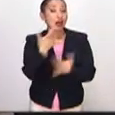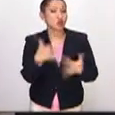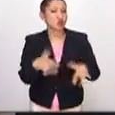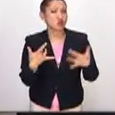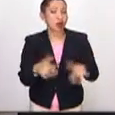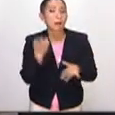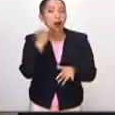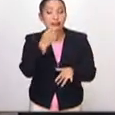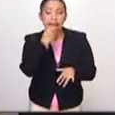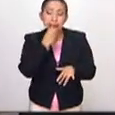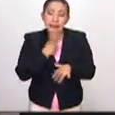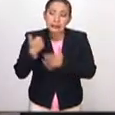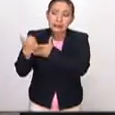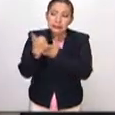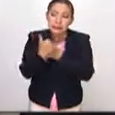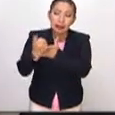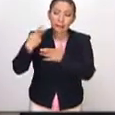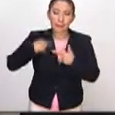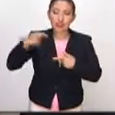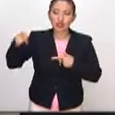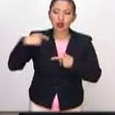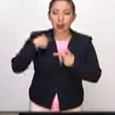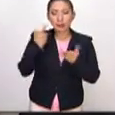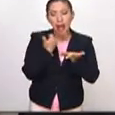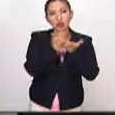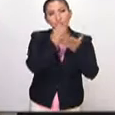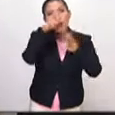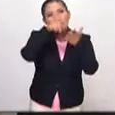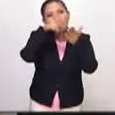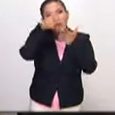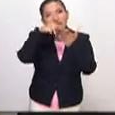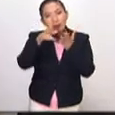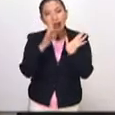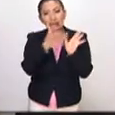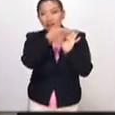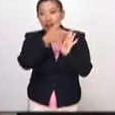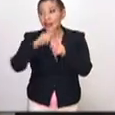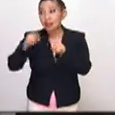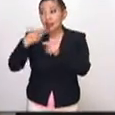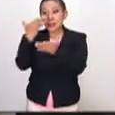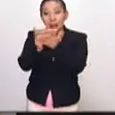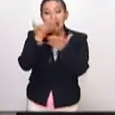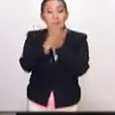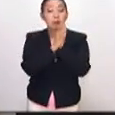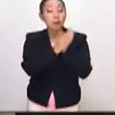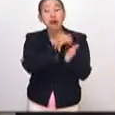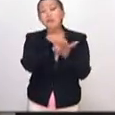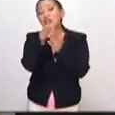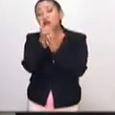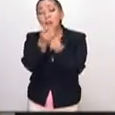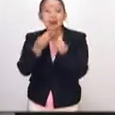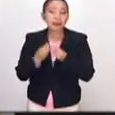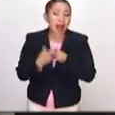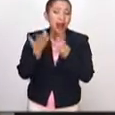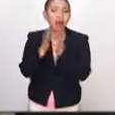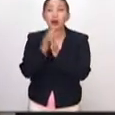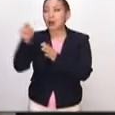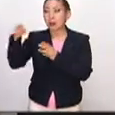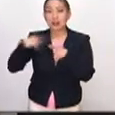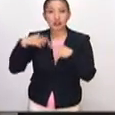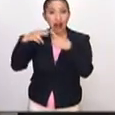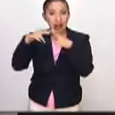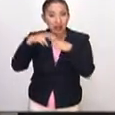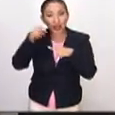mano de muchos discípulos para darse abasto, obviamente la serie de demandas que diferentes públicos, tanto civiles o religiosos,